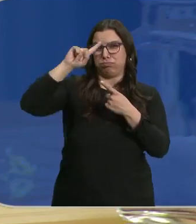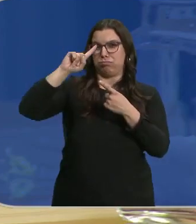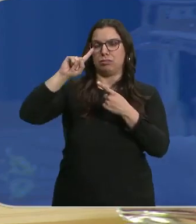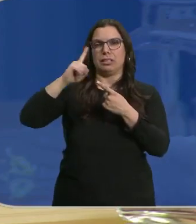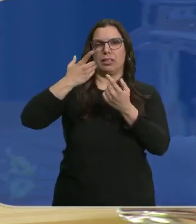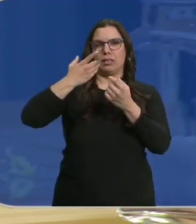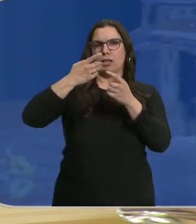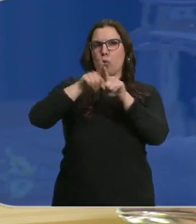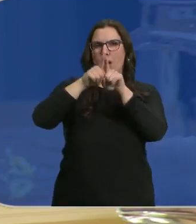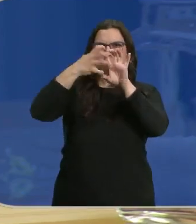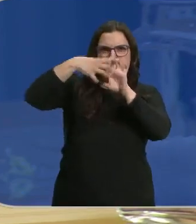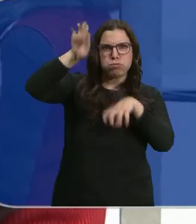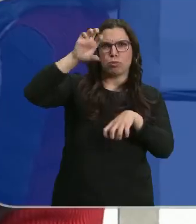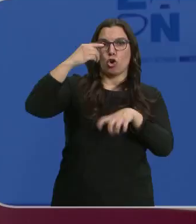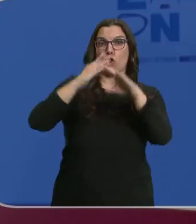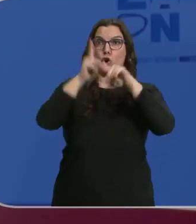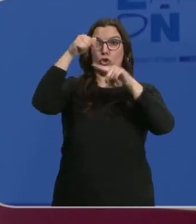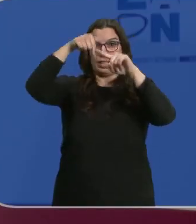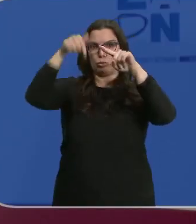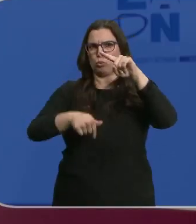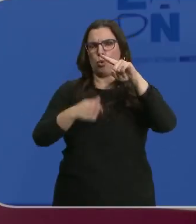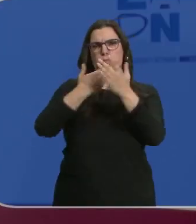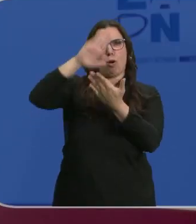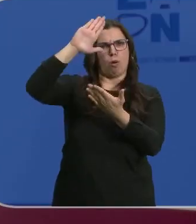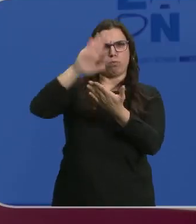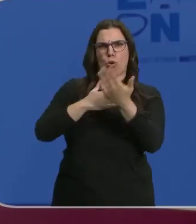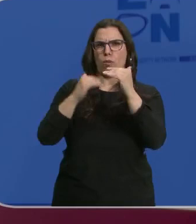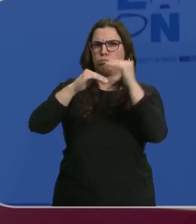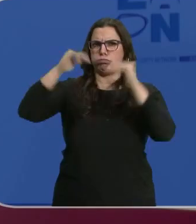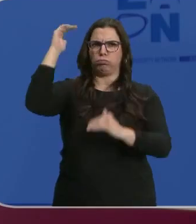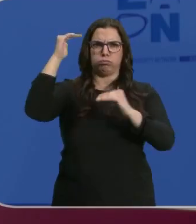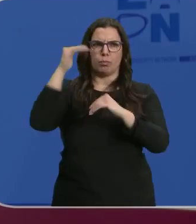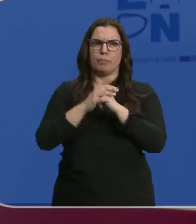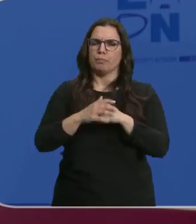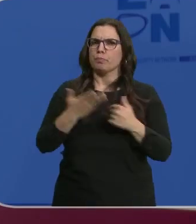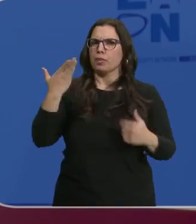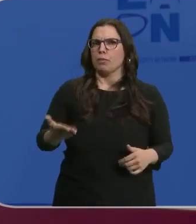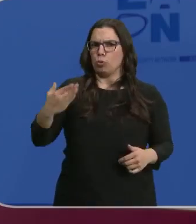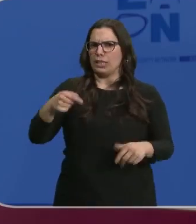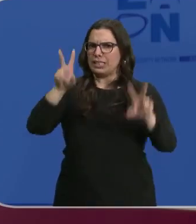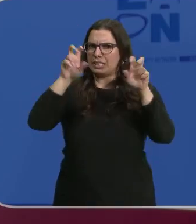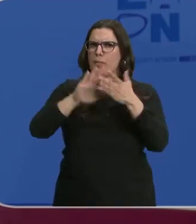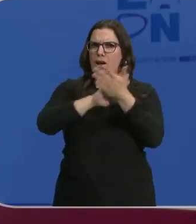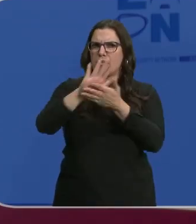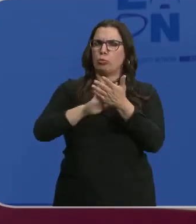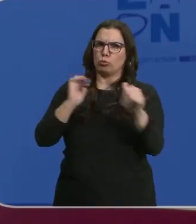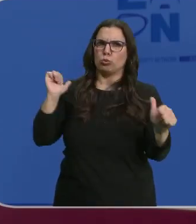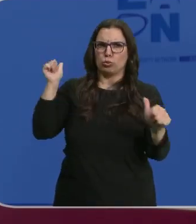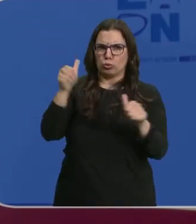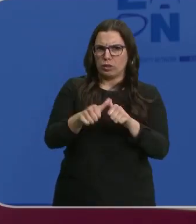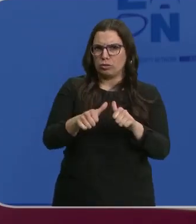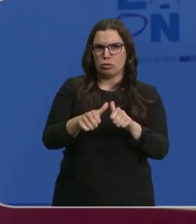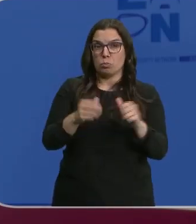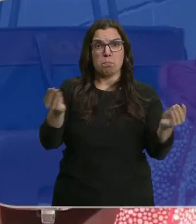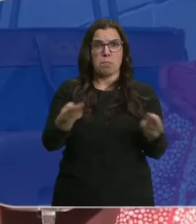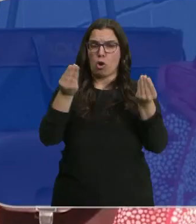del norte y del sur sigue siendo amplia. Es una cosa importante de la que llevamos hablando hace muchos años y que